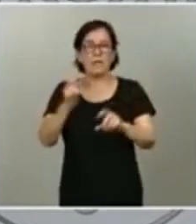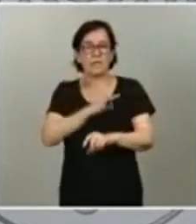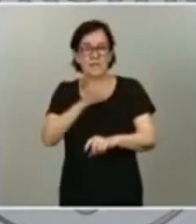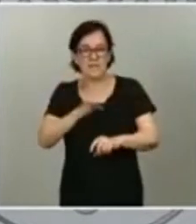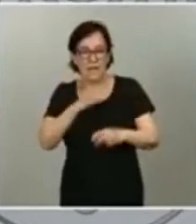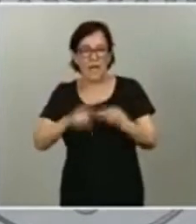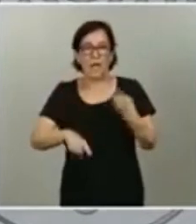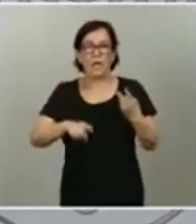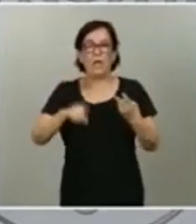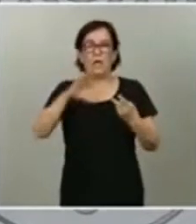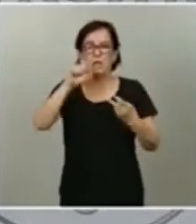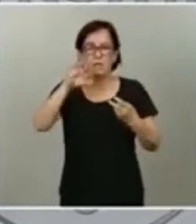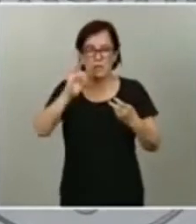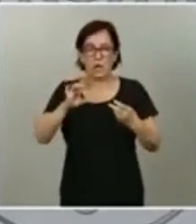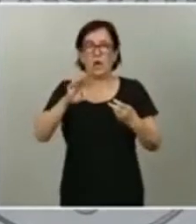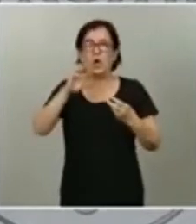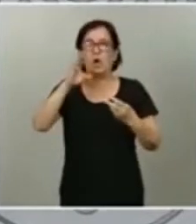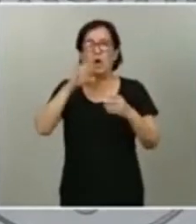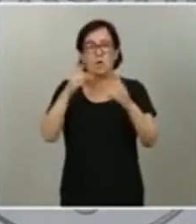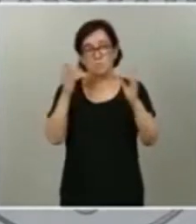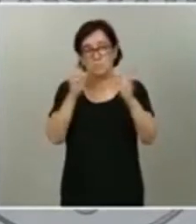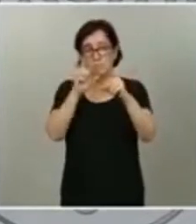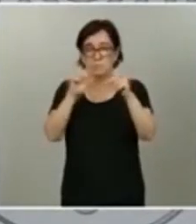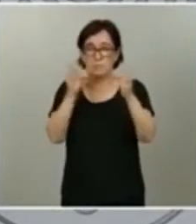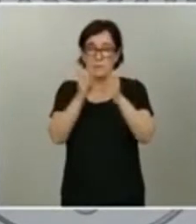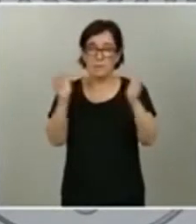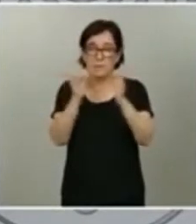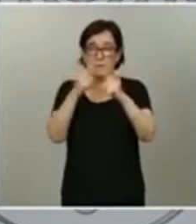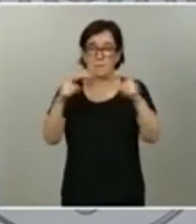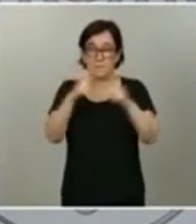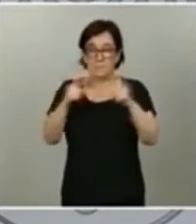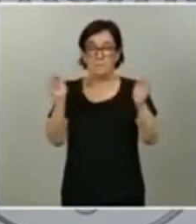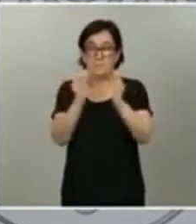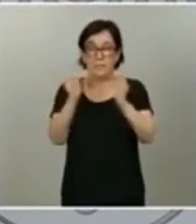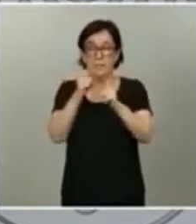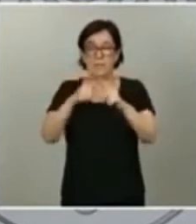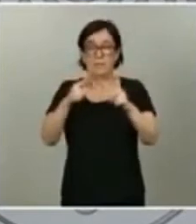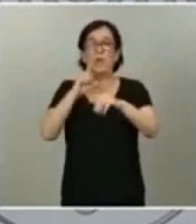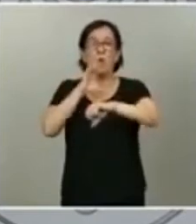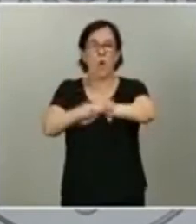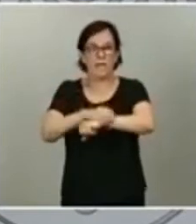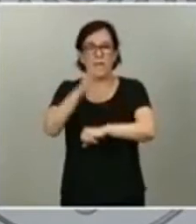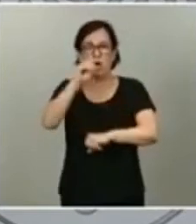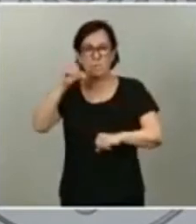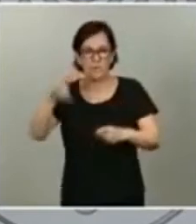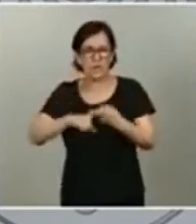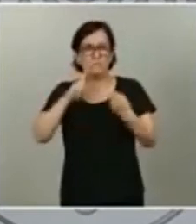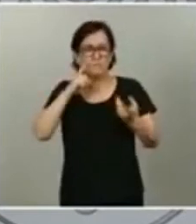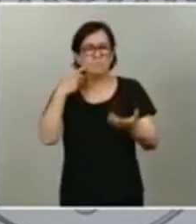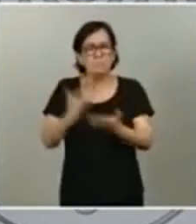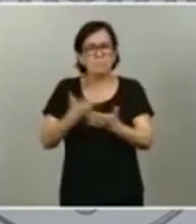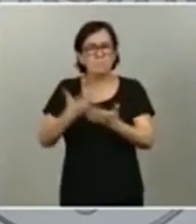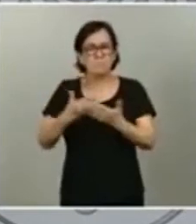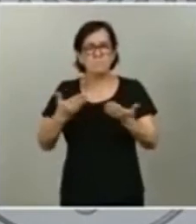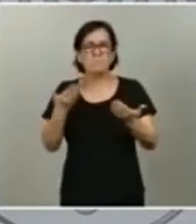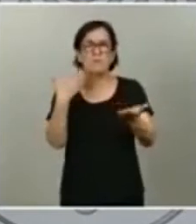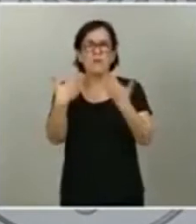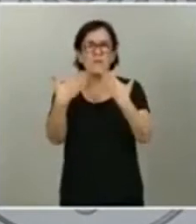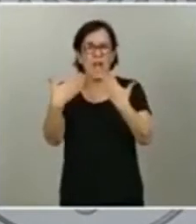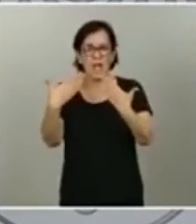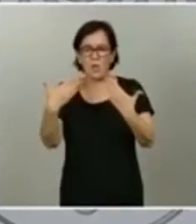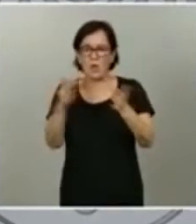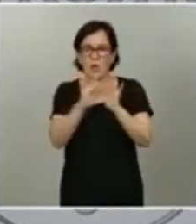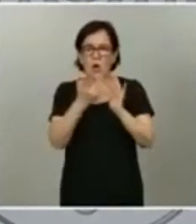COE, SEPIME, Comisiones Obreras y UGT, haber demostrado una vez más que, través del diálogo sincero y de la